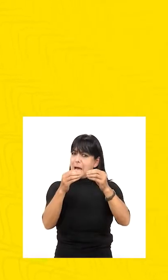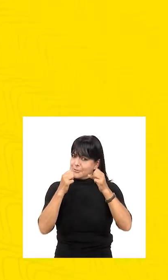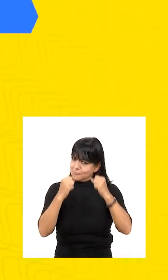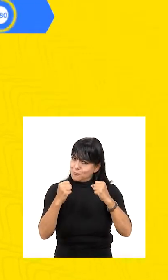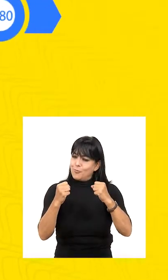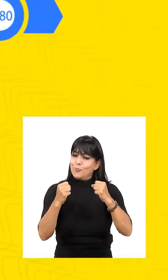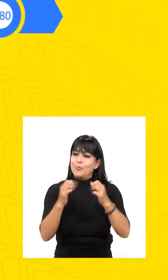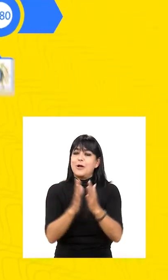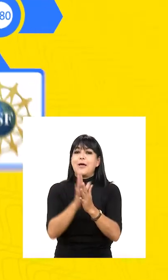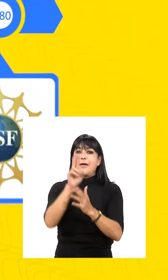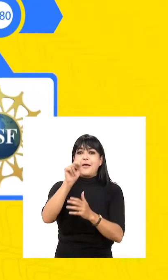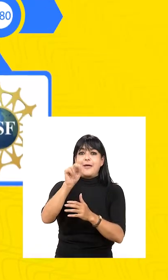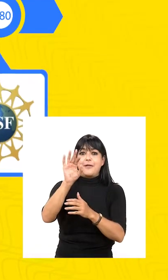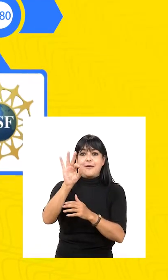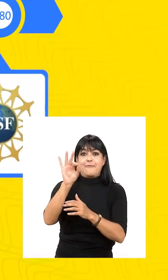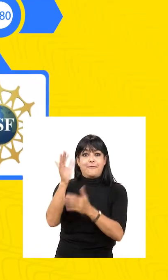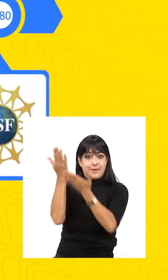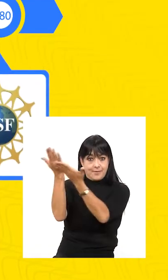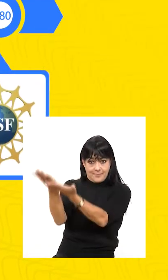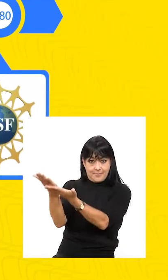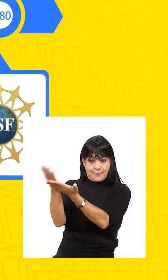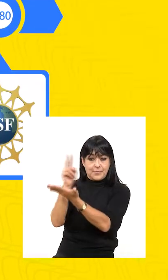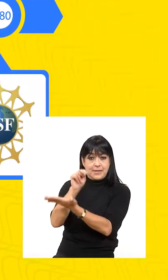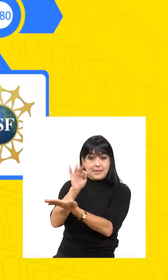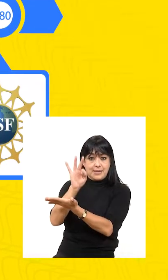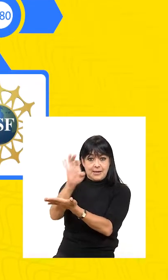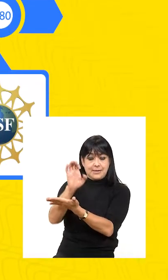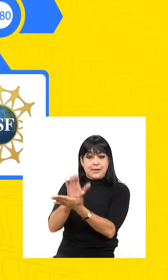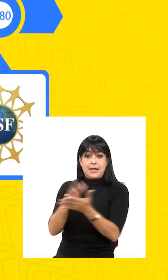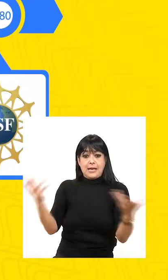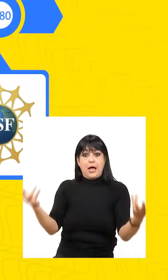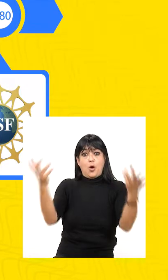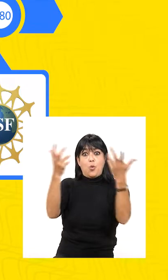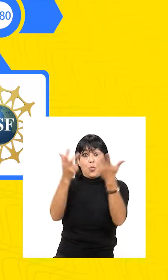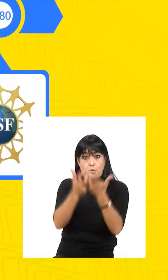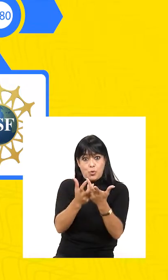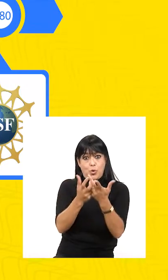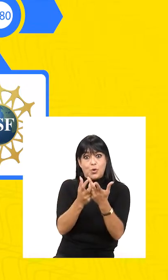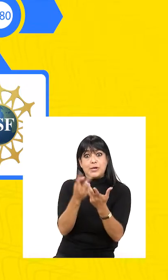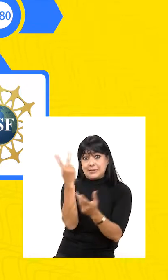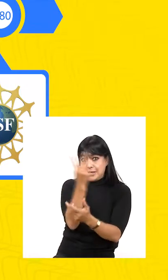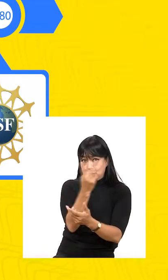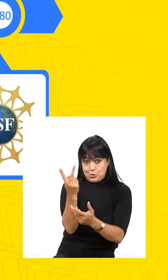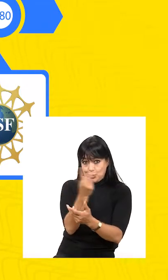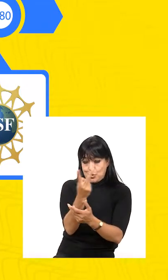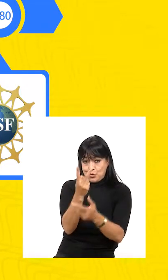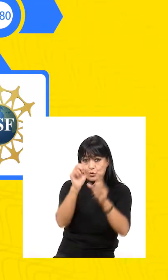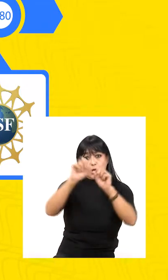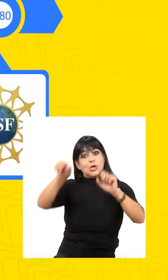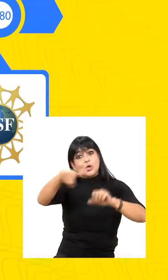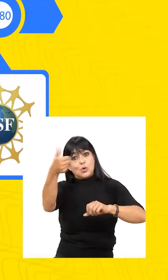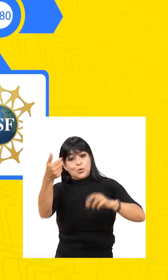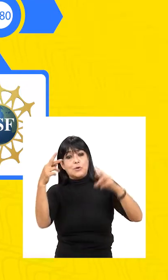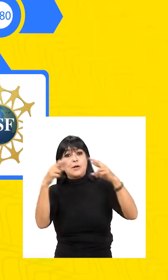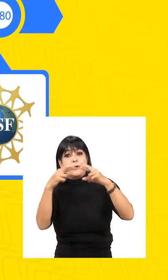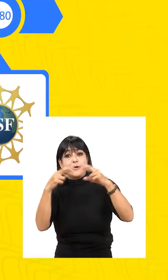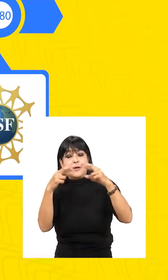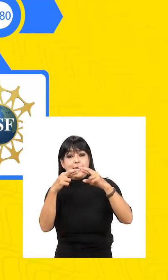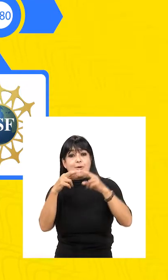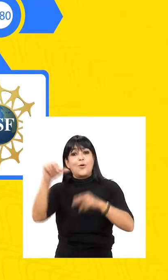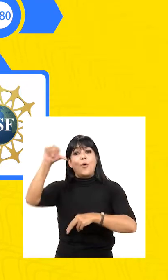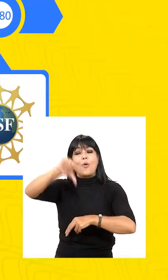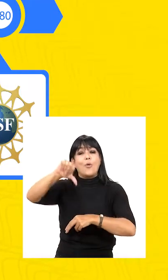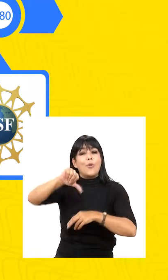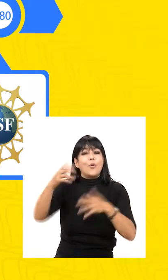ésta crea una nueva red con mayor capacidad, la NSF-NET. La unión de ARPANET,